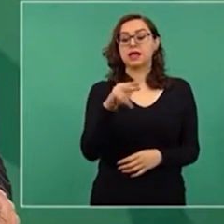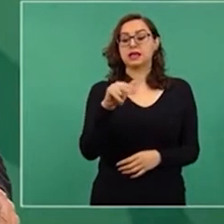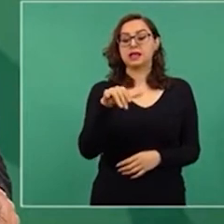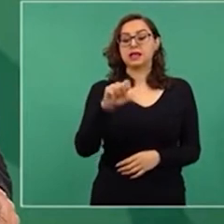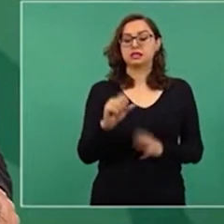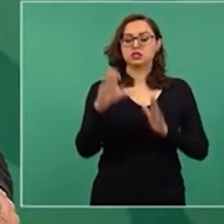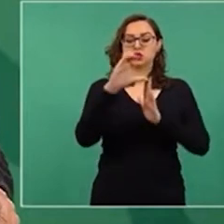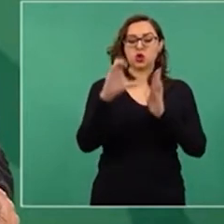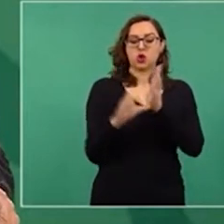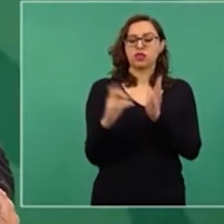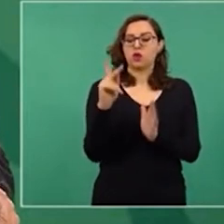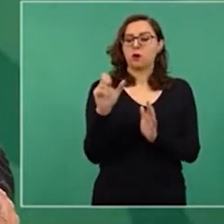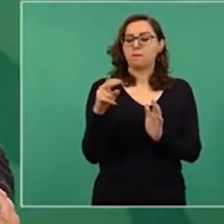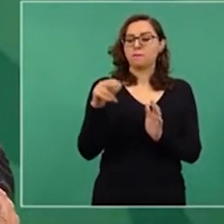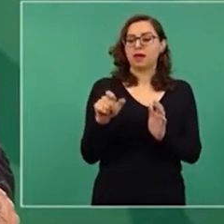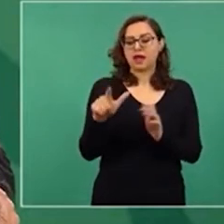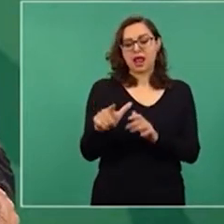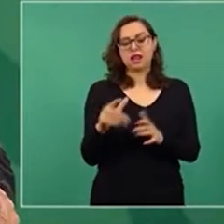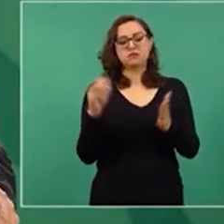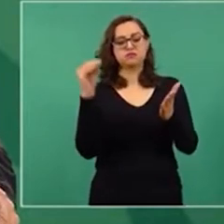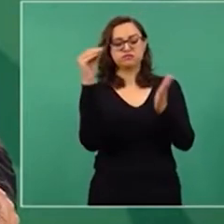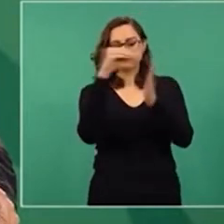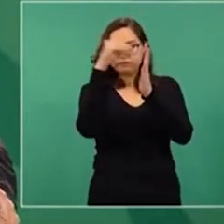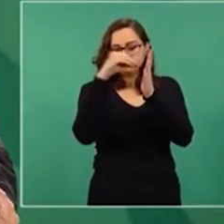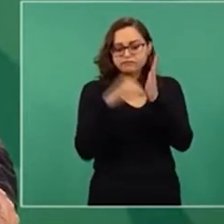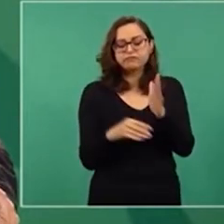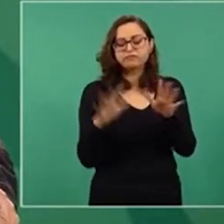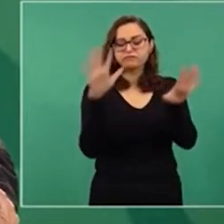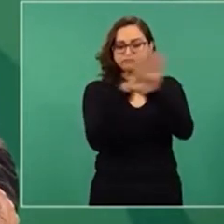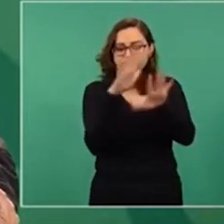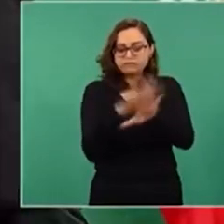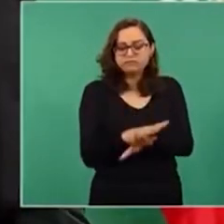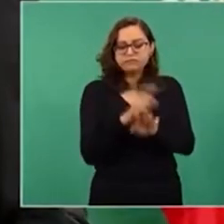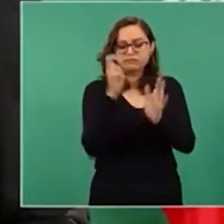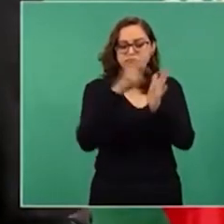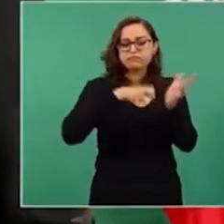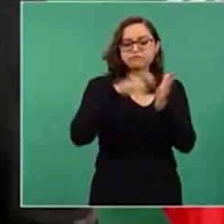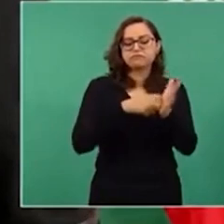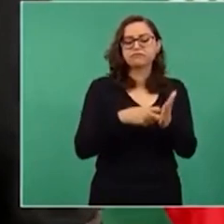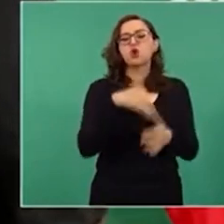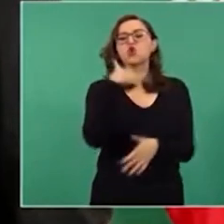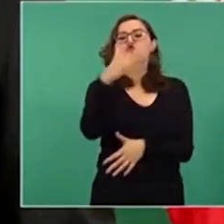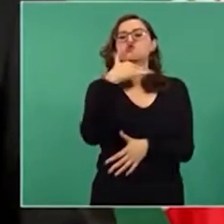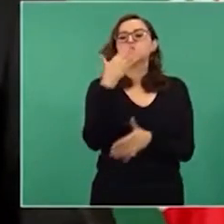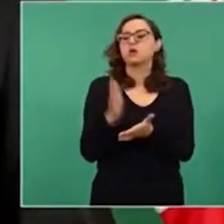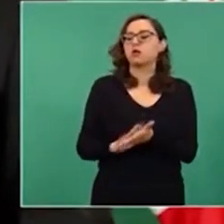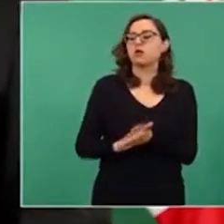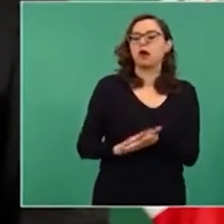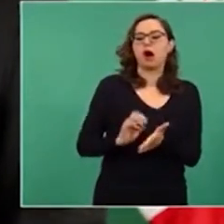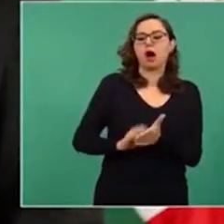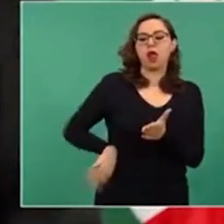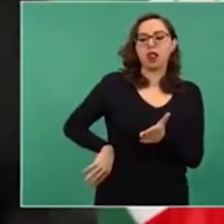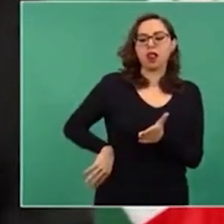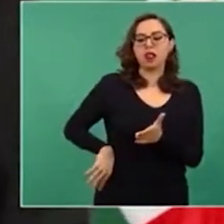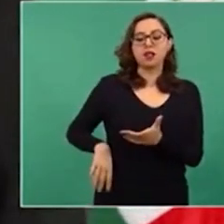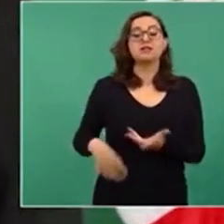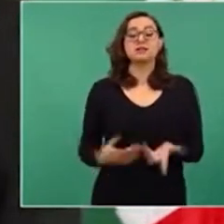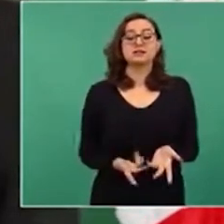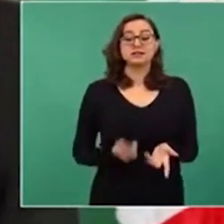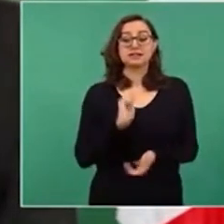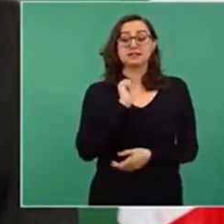no se considerara delito grave. Con lo cual, el corrupto